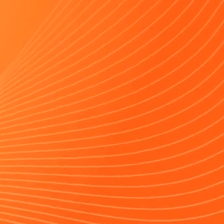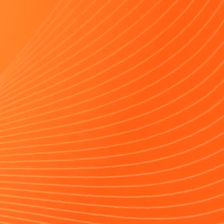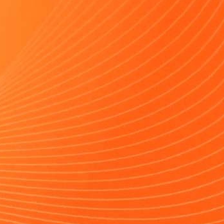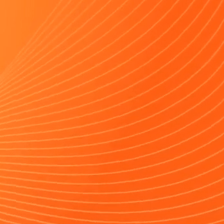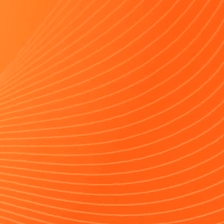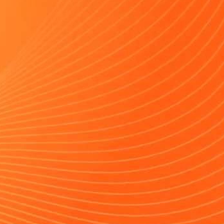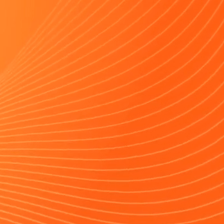Cena al aire, cena al aire,